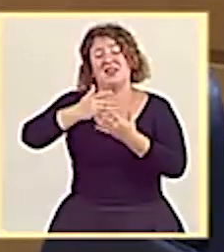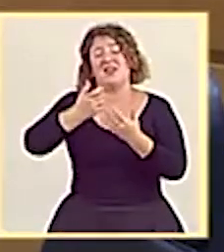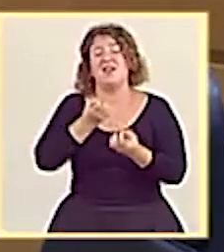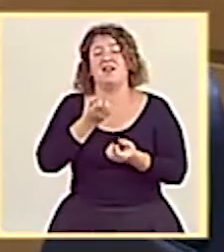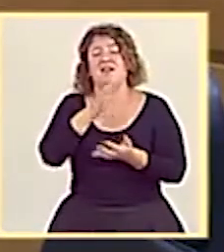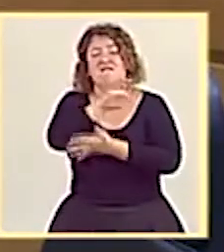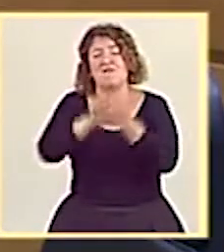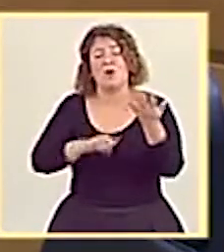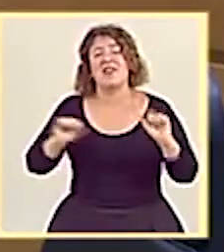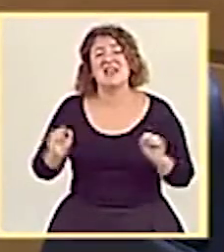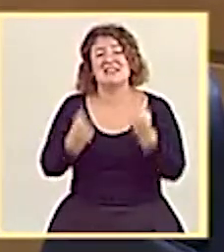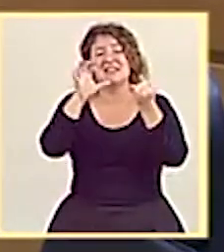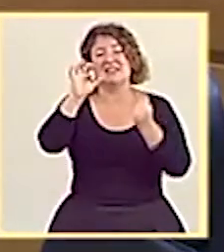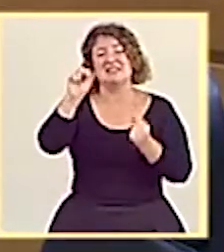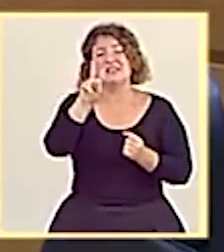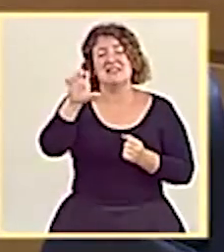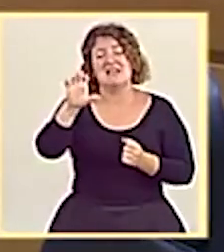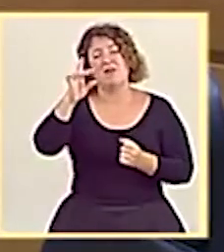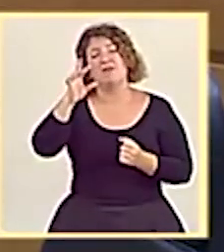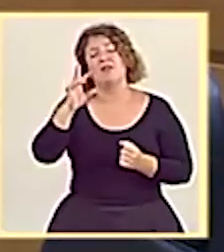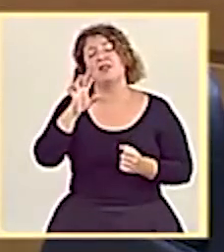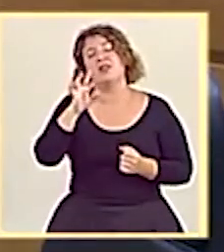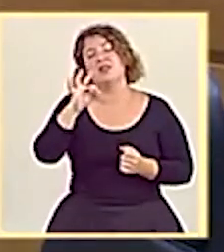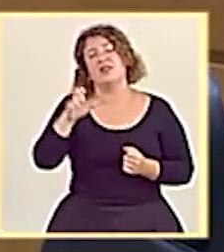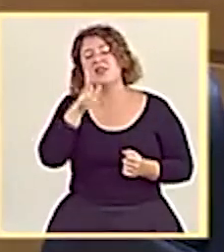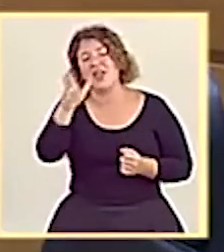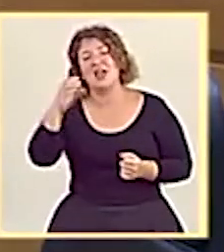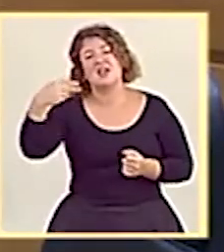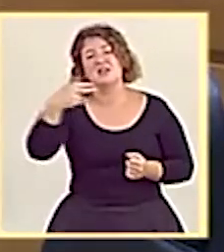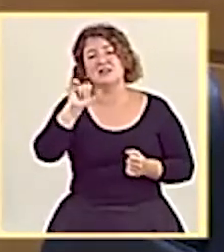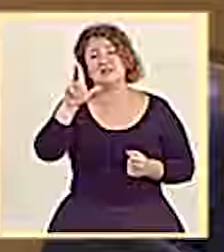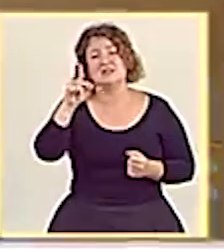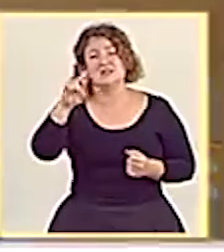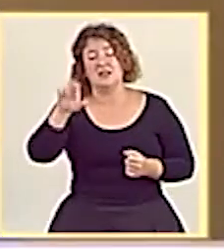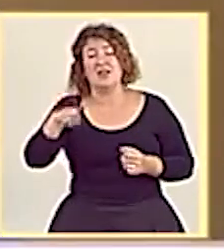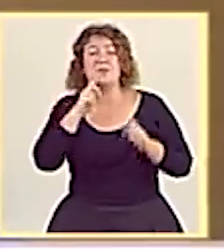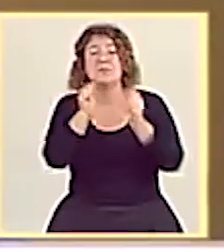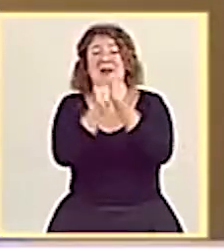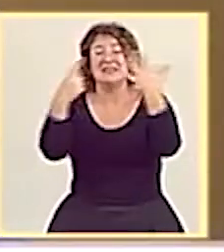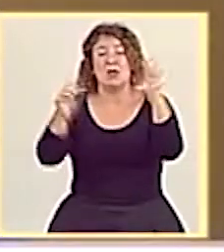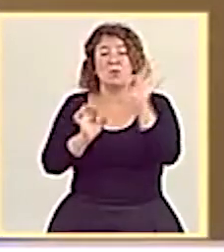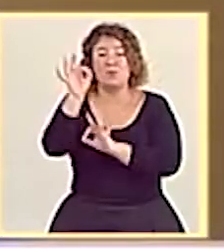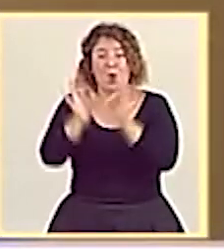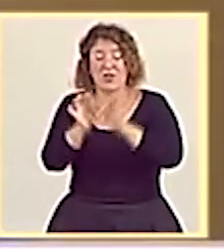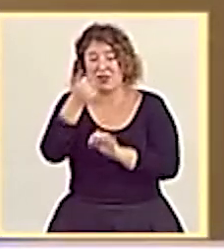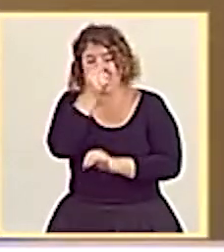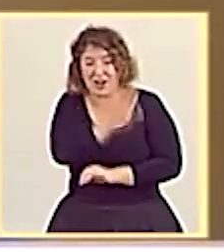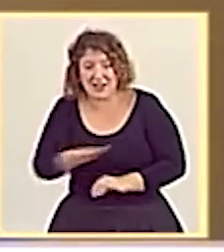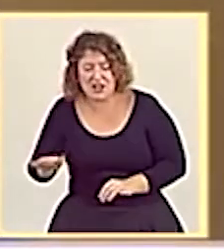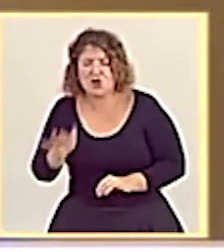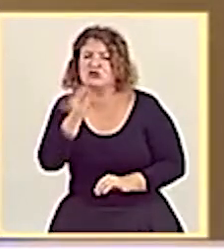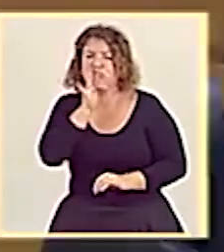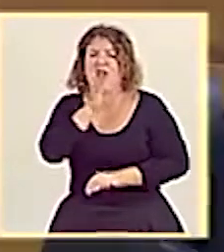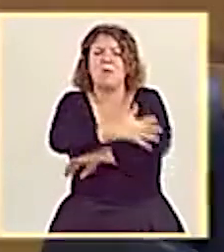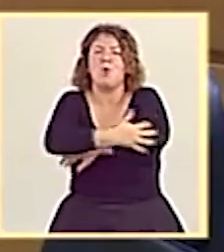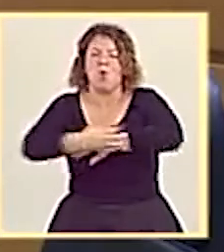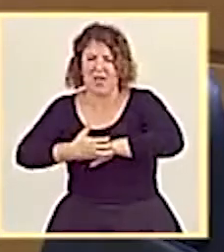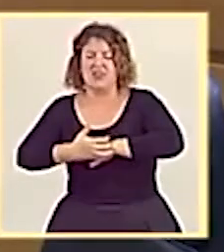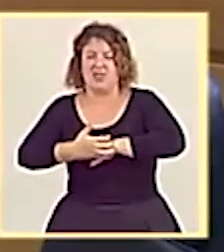de niños y niñas está todavía sumido en pobreza infantil. La mitad o muchos de los cuales están